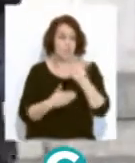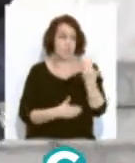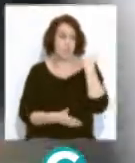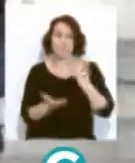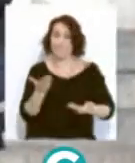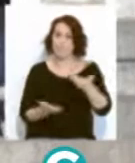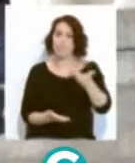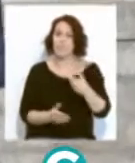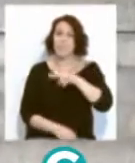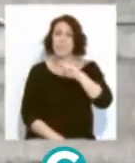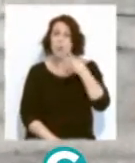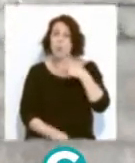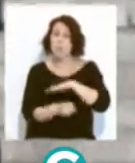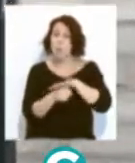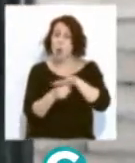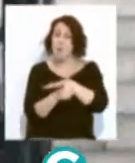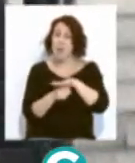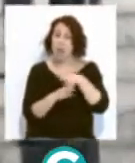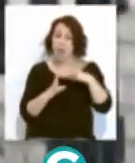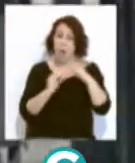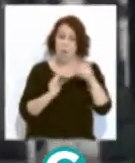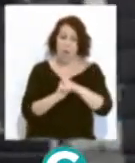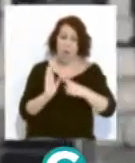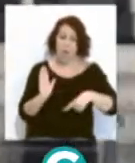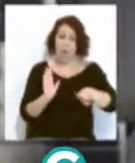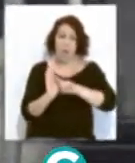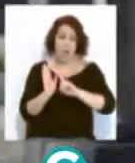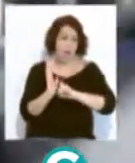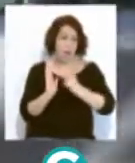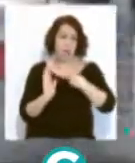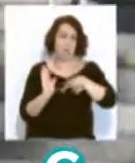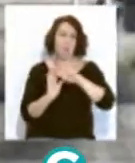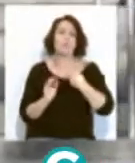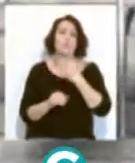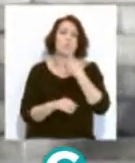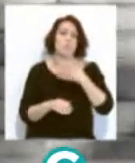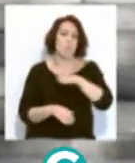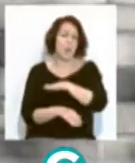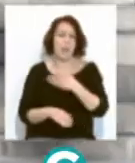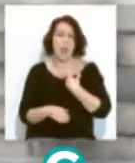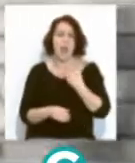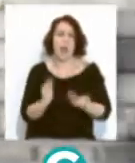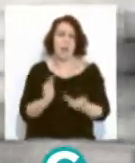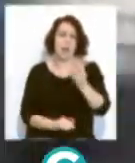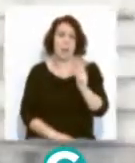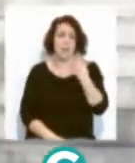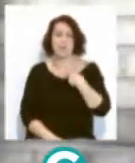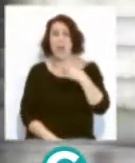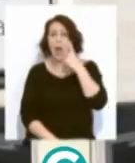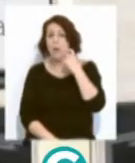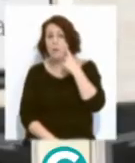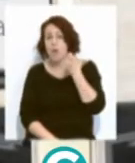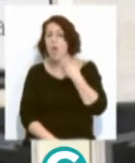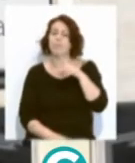víspera. Es la segunda provincia de Andalucía con el número de muertes más alta junto con Almería y después de Granada que